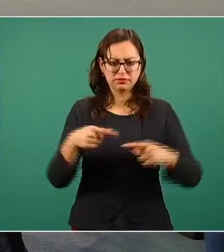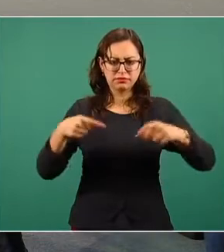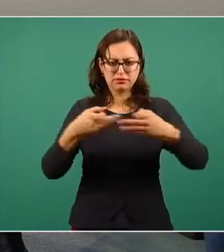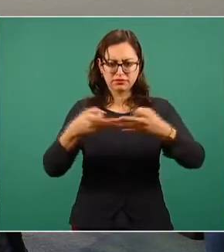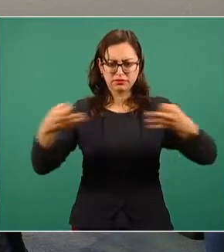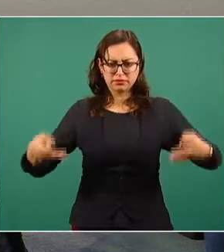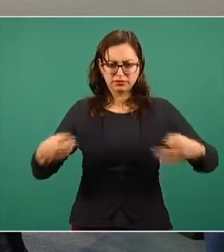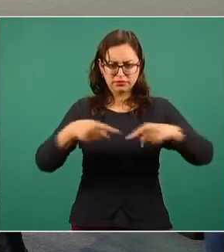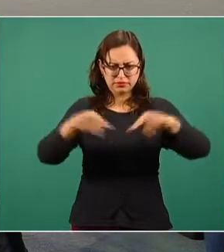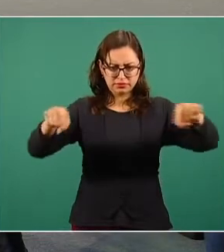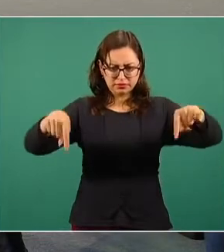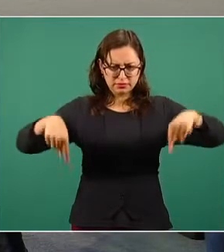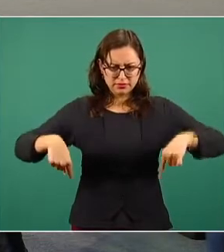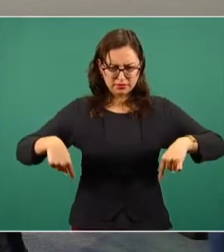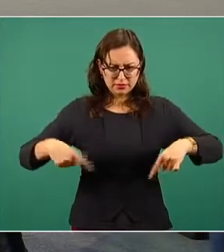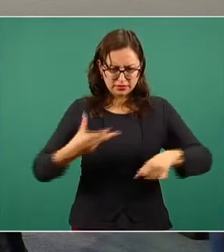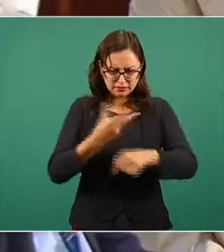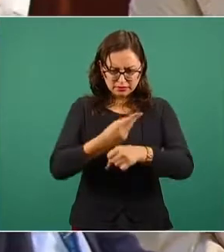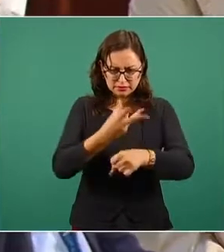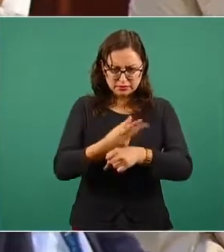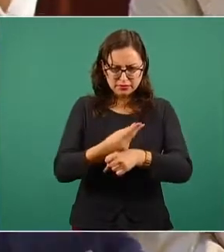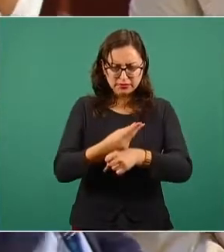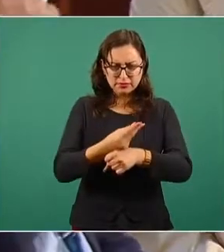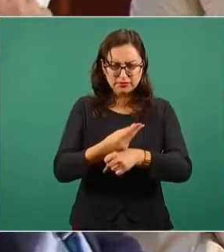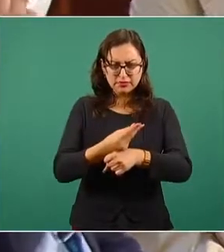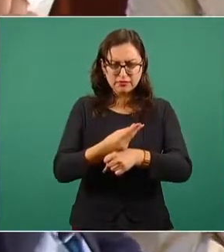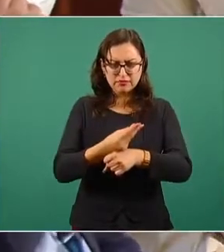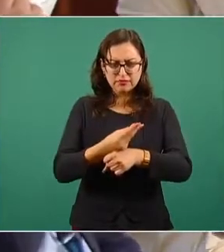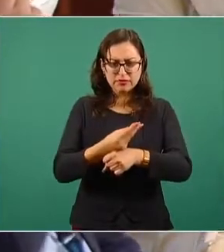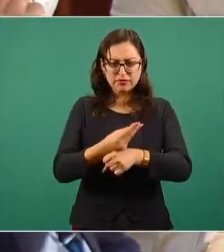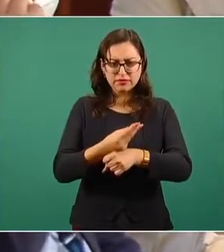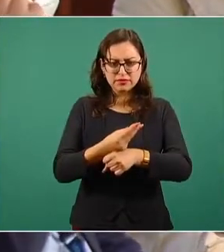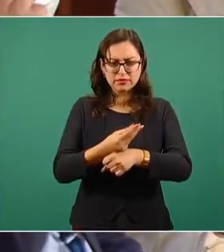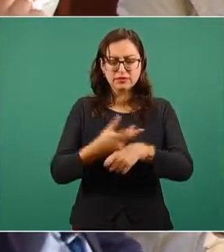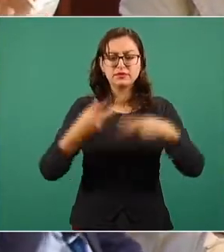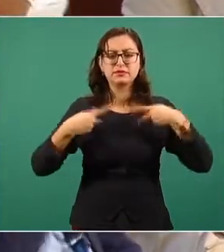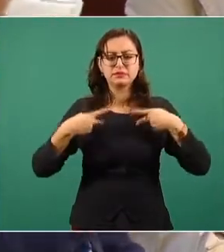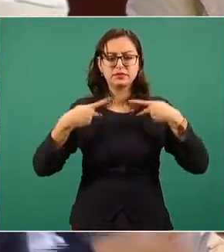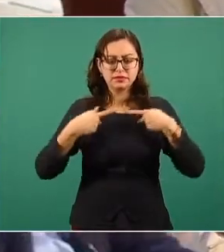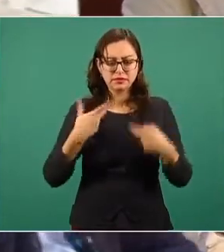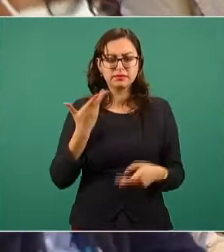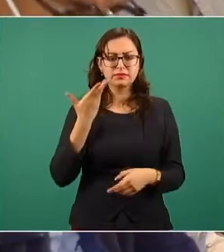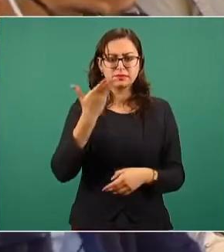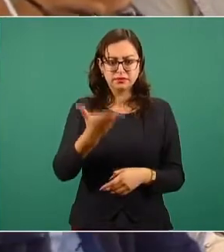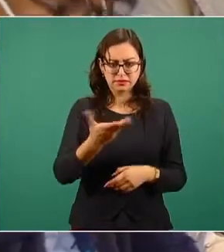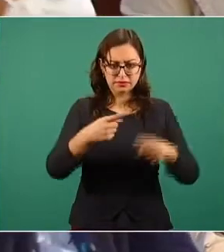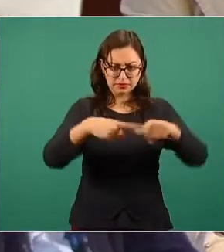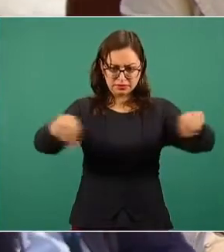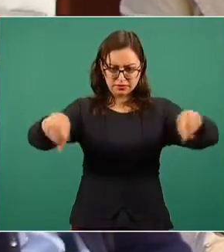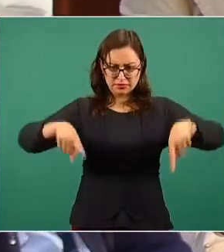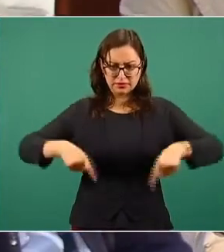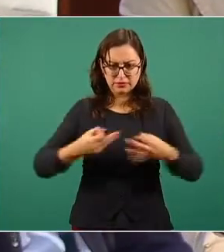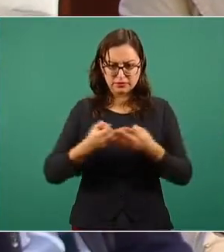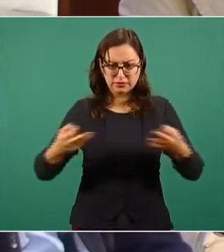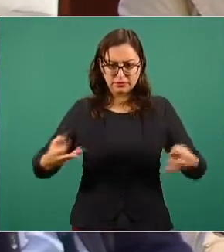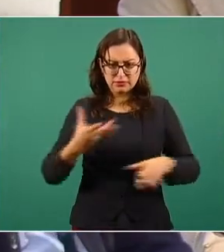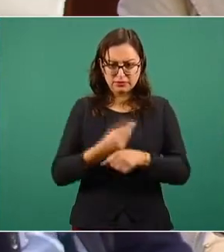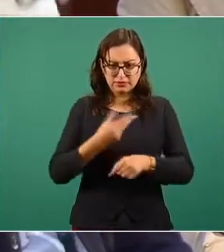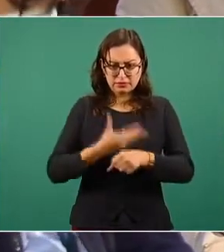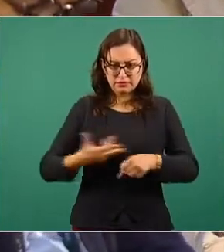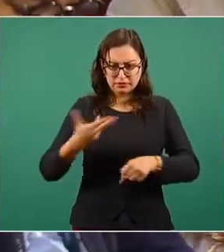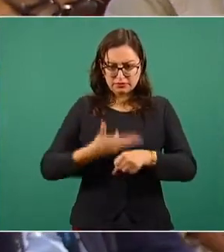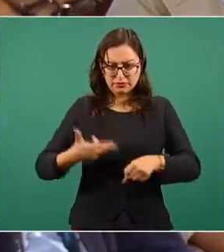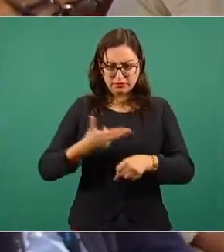una denuncia ciudadana para qué? donde personas piden la titulación de sus predios ah,